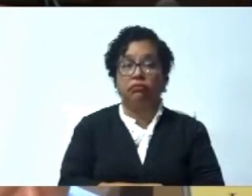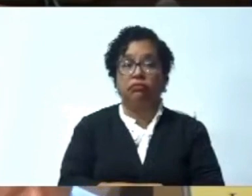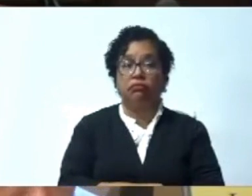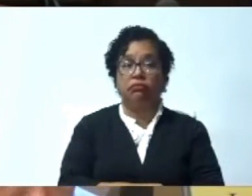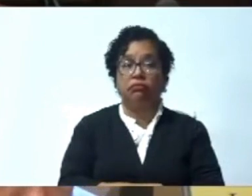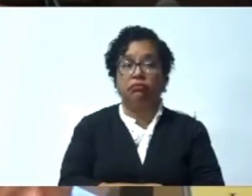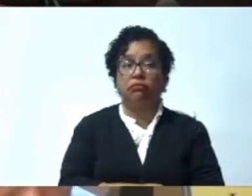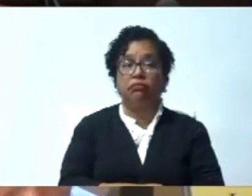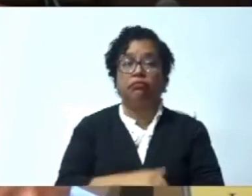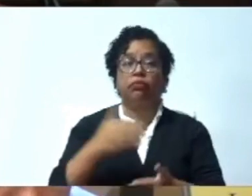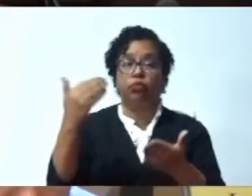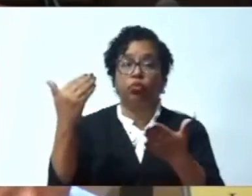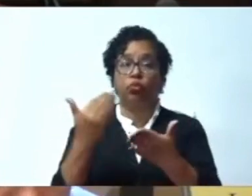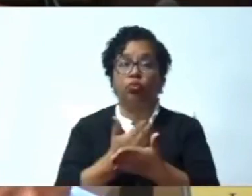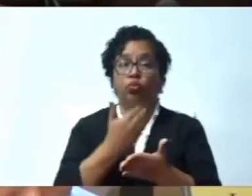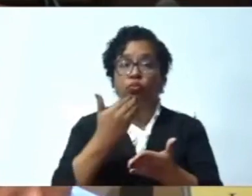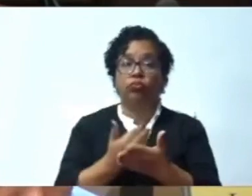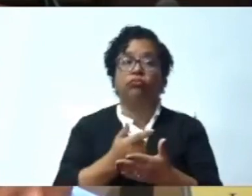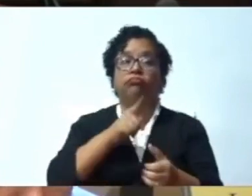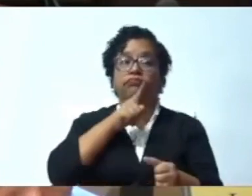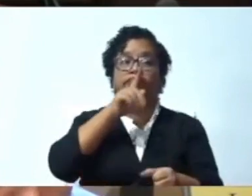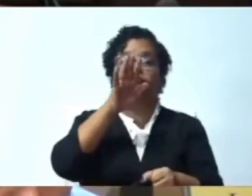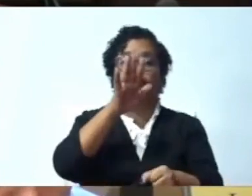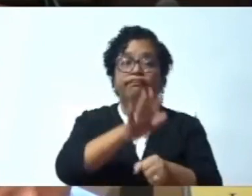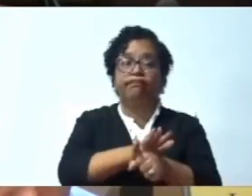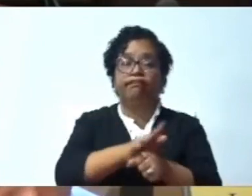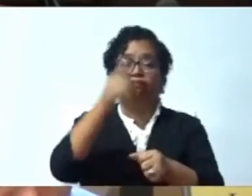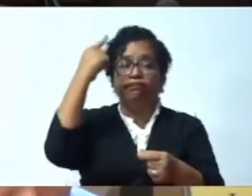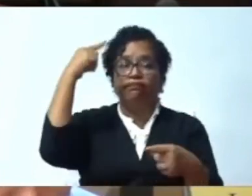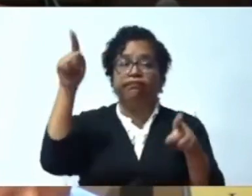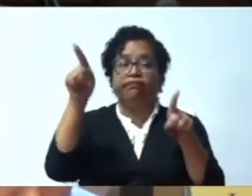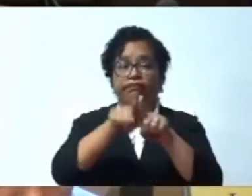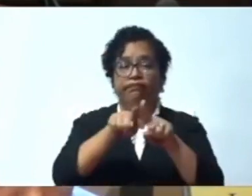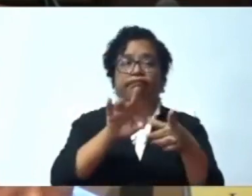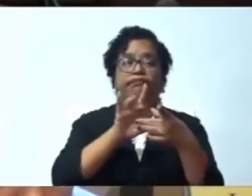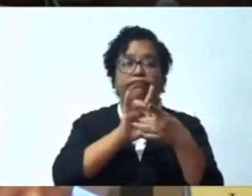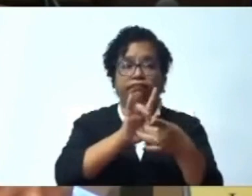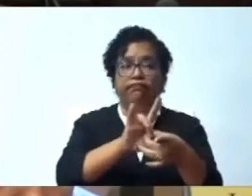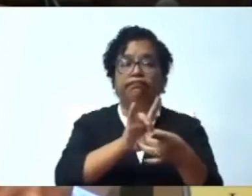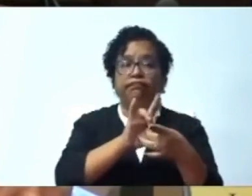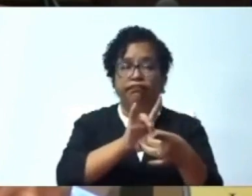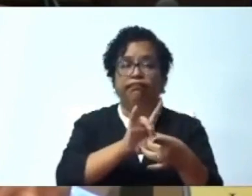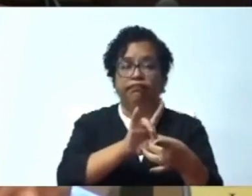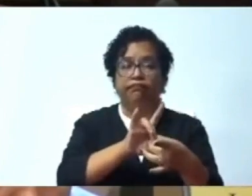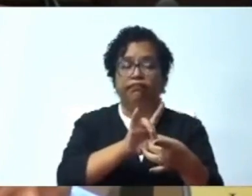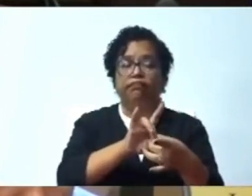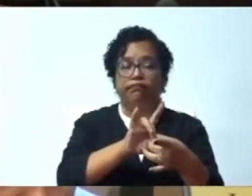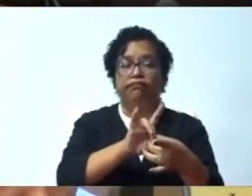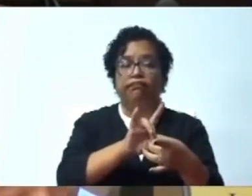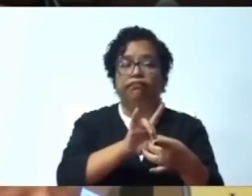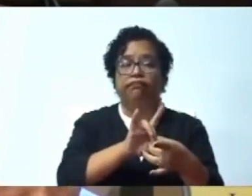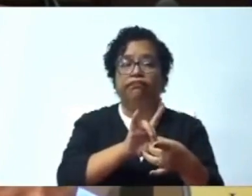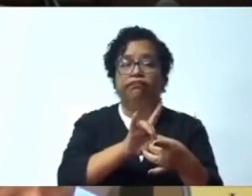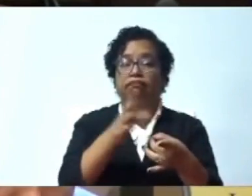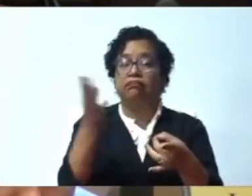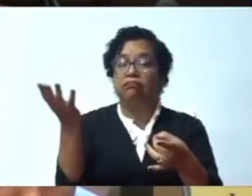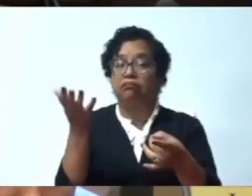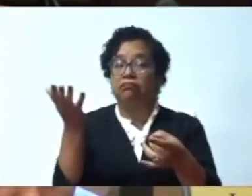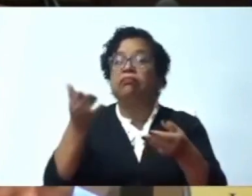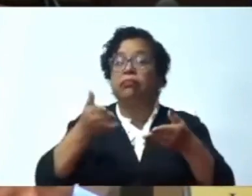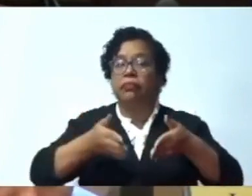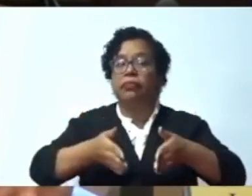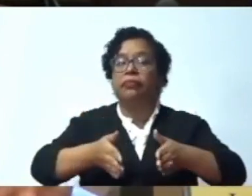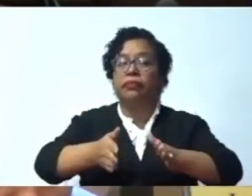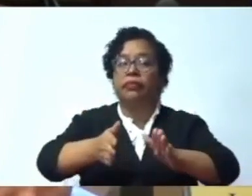República Dominicana sería dar condición jurídica para que el Estado, como dijo el Presidente recientemente,